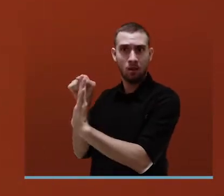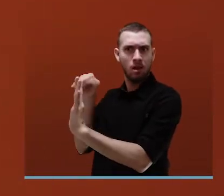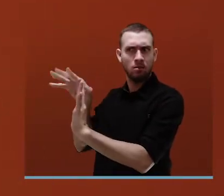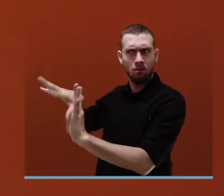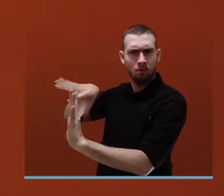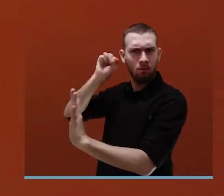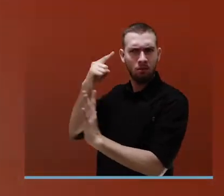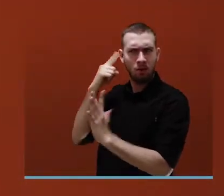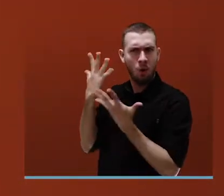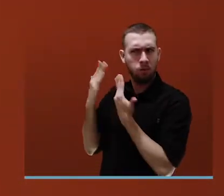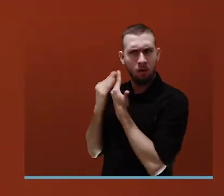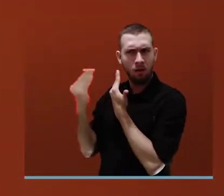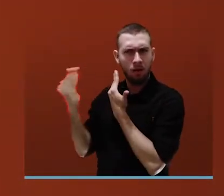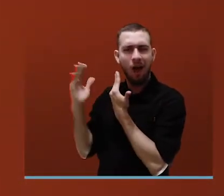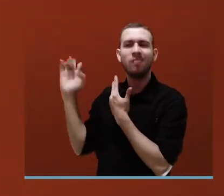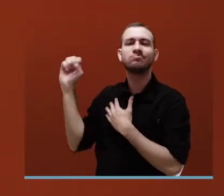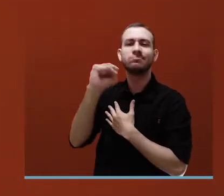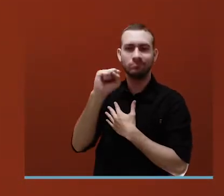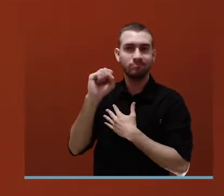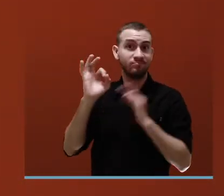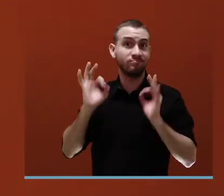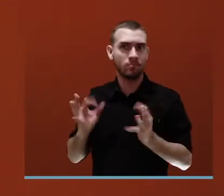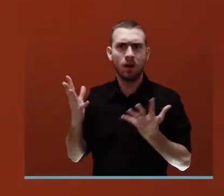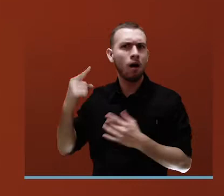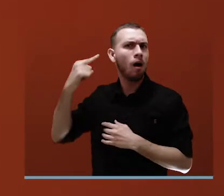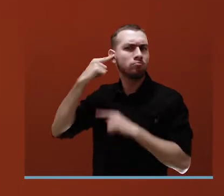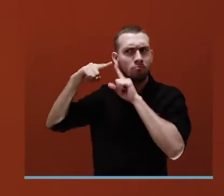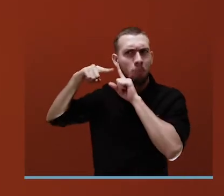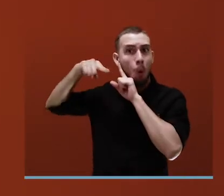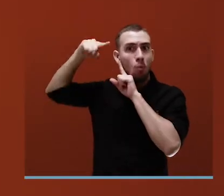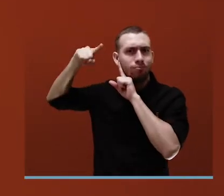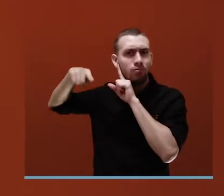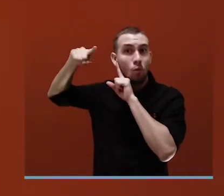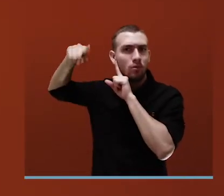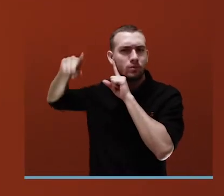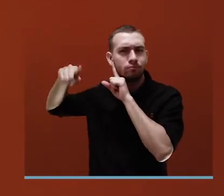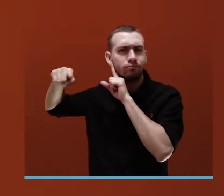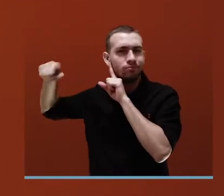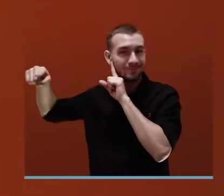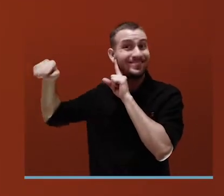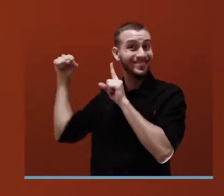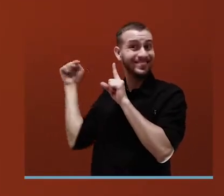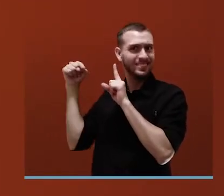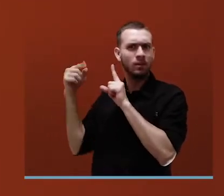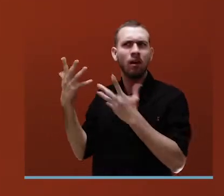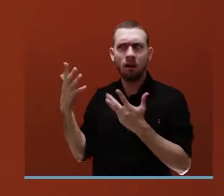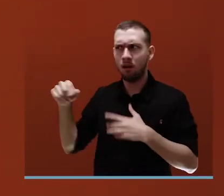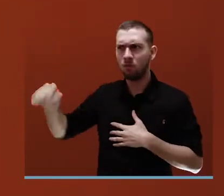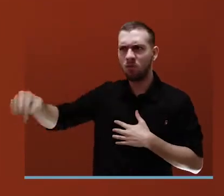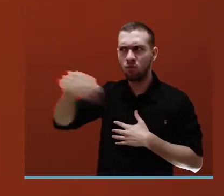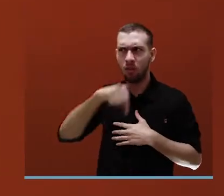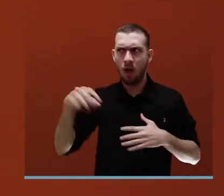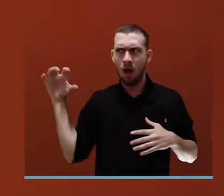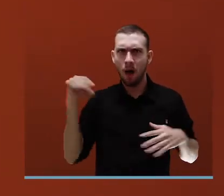distancia a la que están. Gracias a nuestros oídos podemos percibir los sonidos, el tono, el timbre, el volumen y la dirección de donde